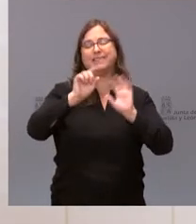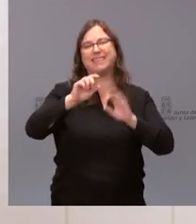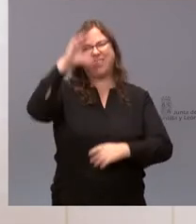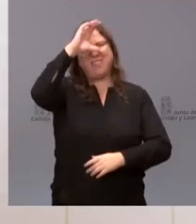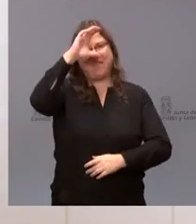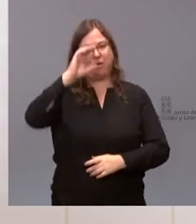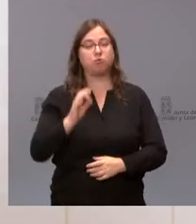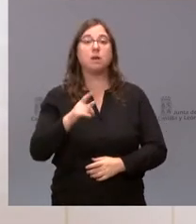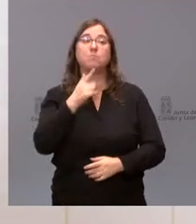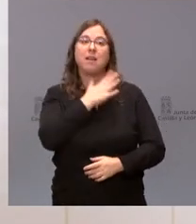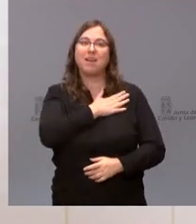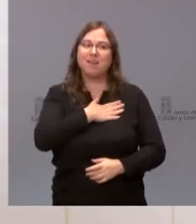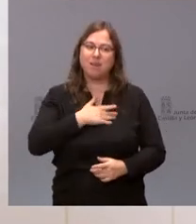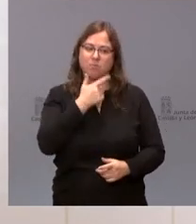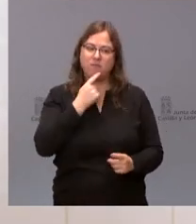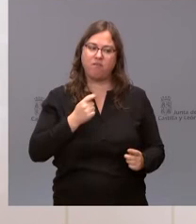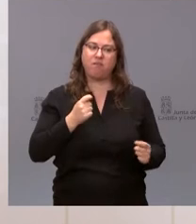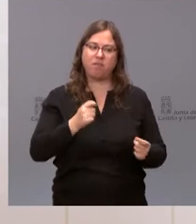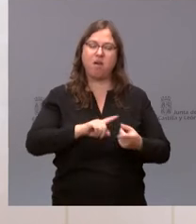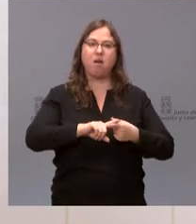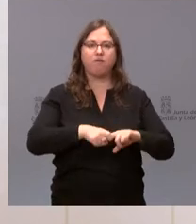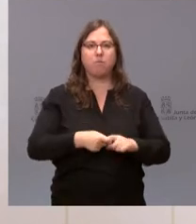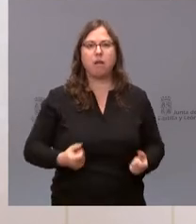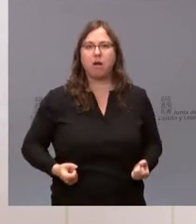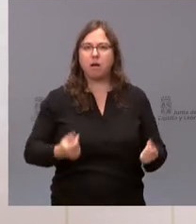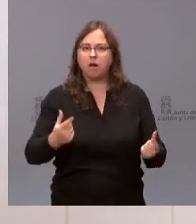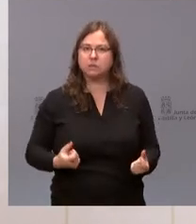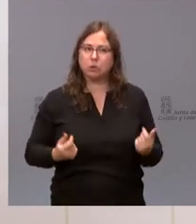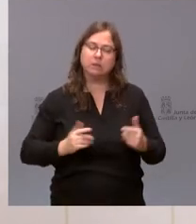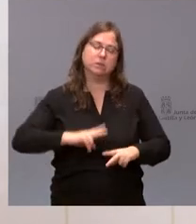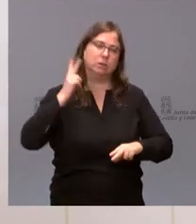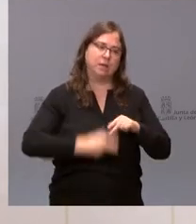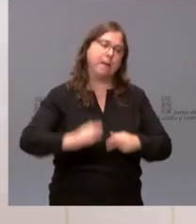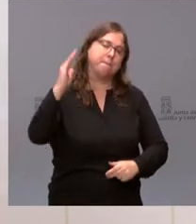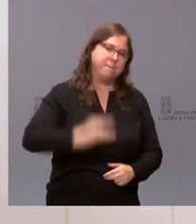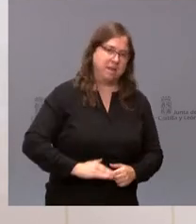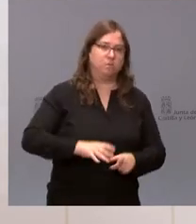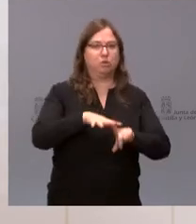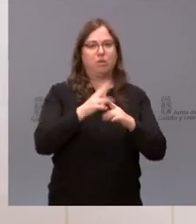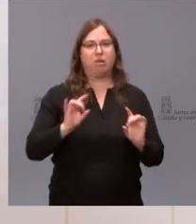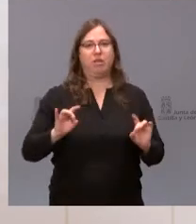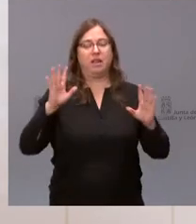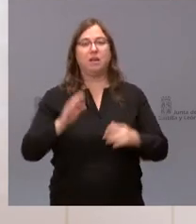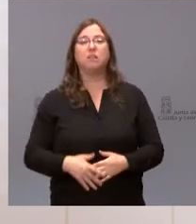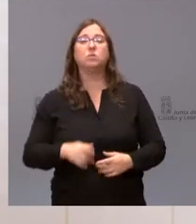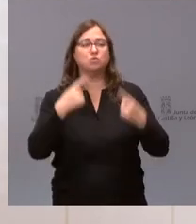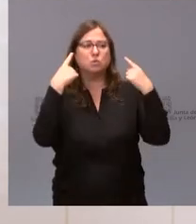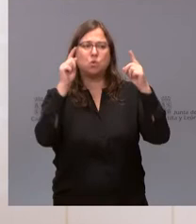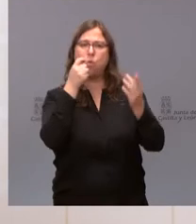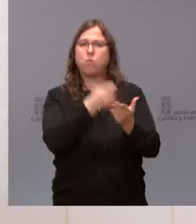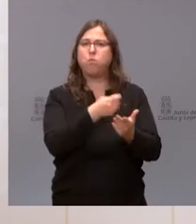es aliviar el gasto a las familias en estos momentos tan complicados. No tendrán que costear